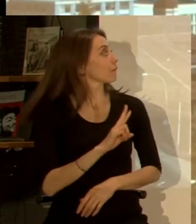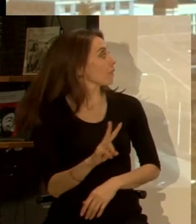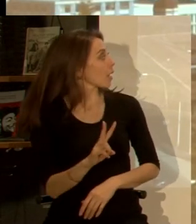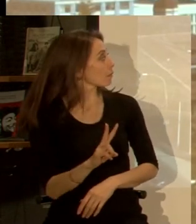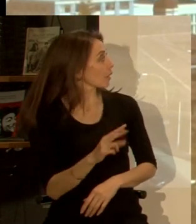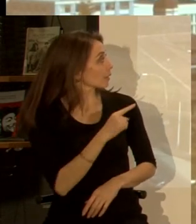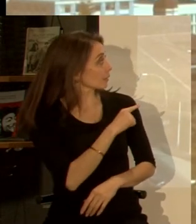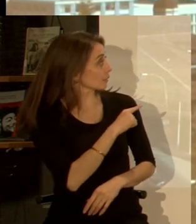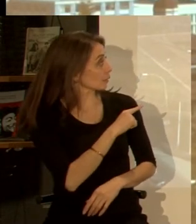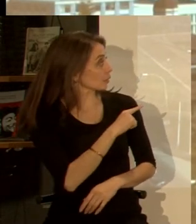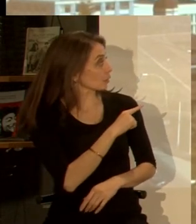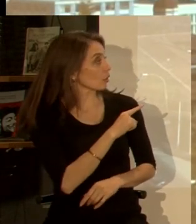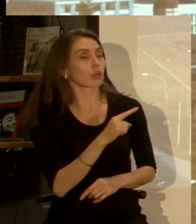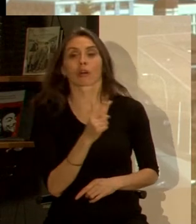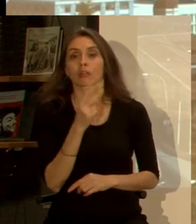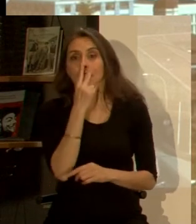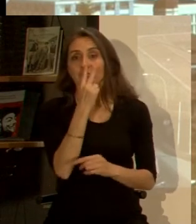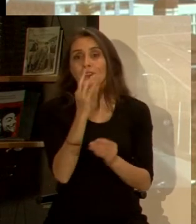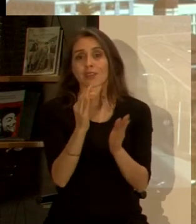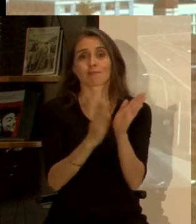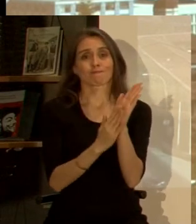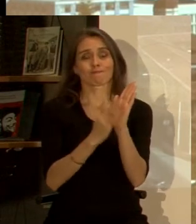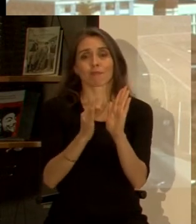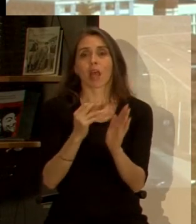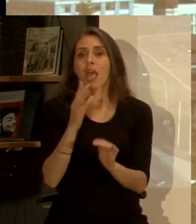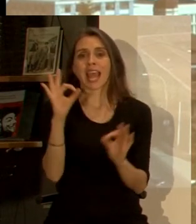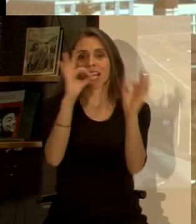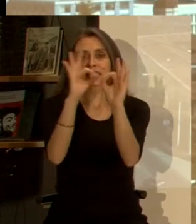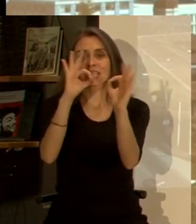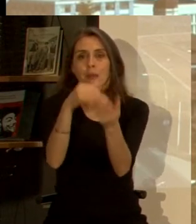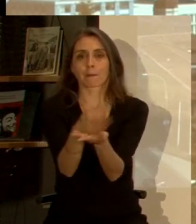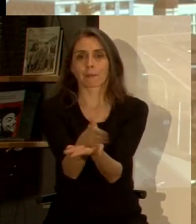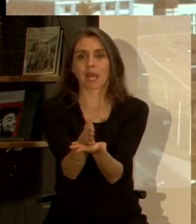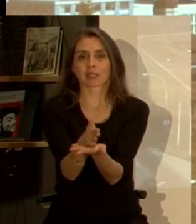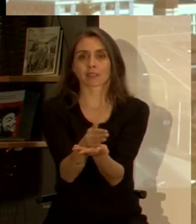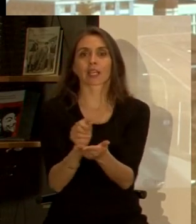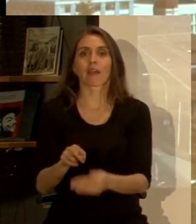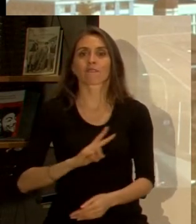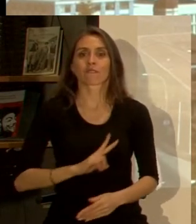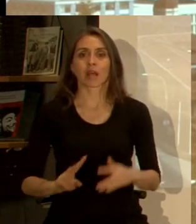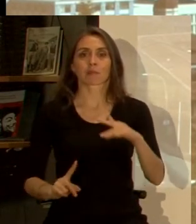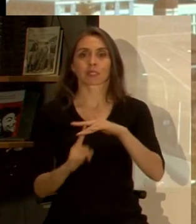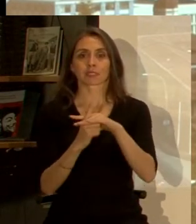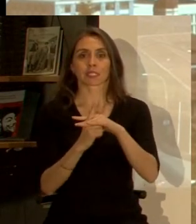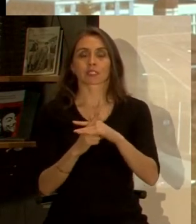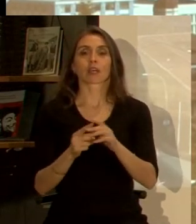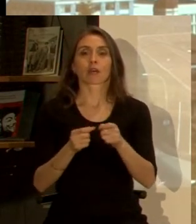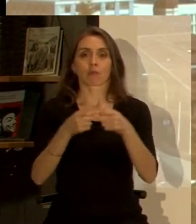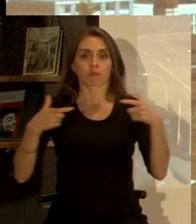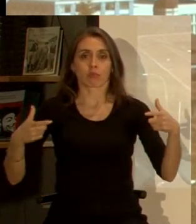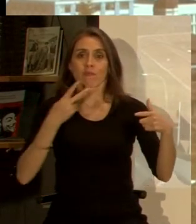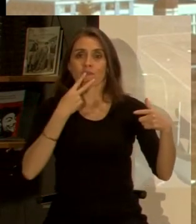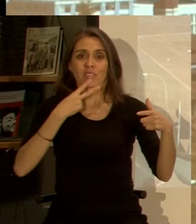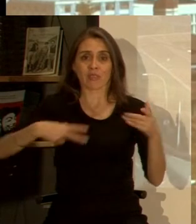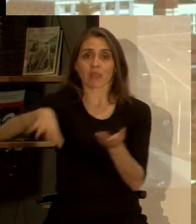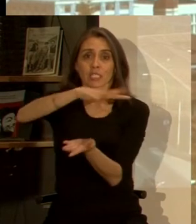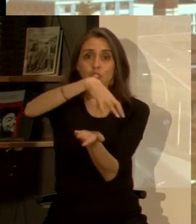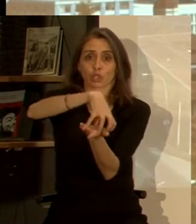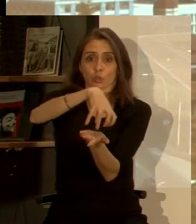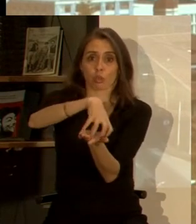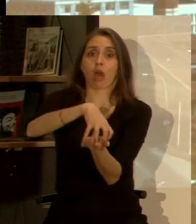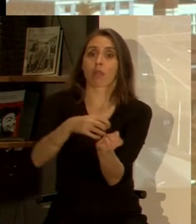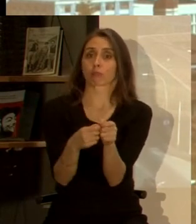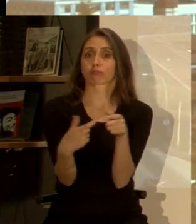un paradigma de la no planificación. Esta es una ciudad que es la cuna de un área metropolitana importante y sin embargo